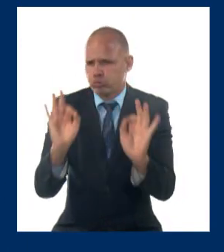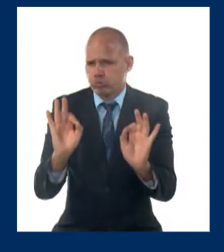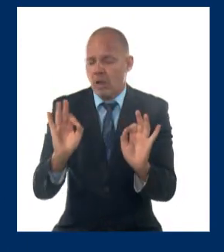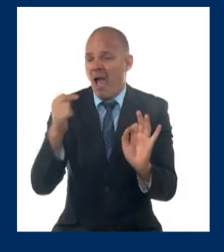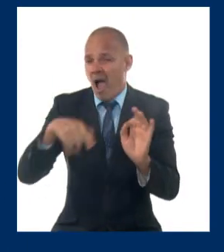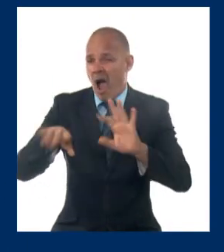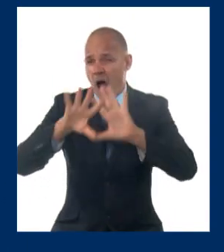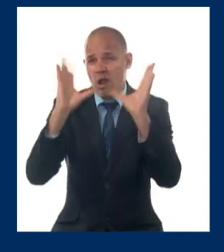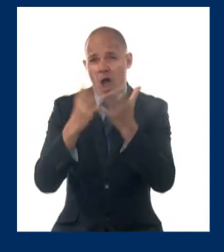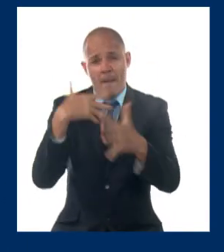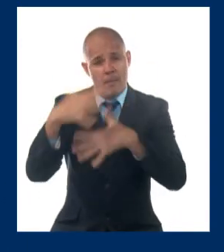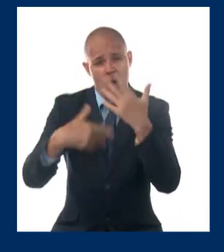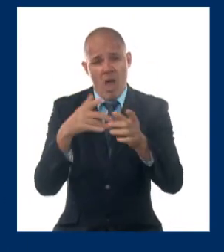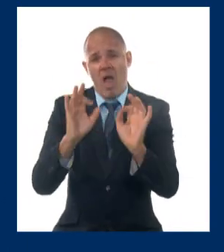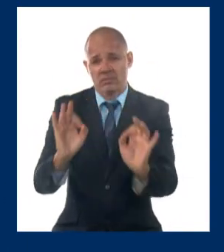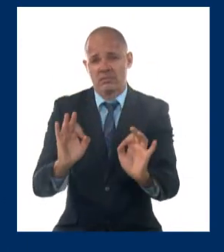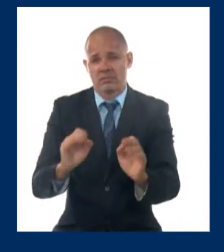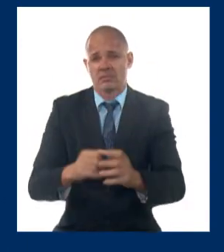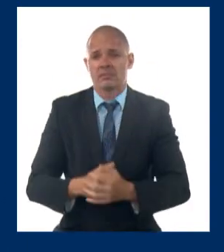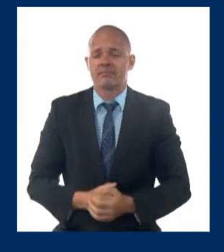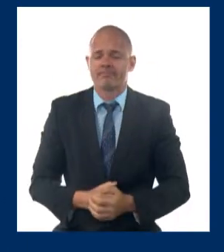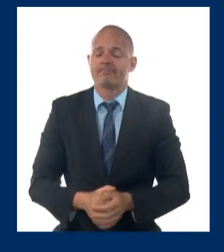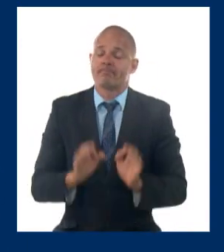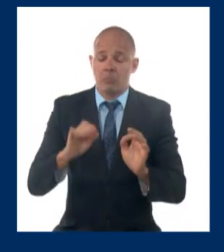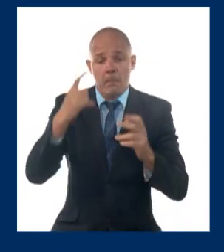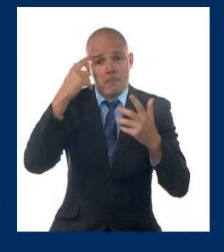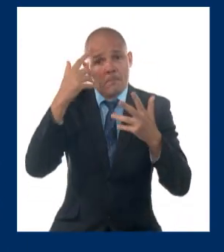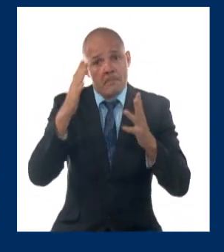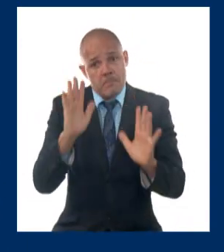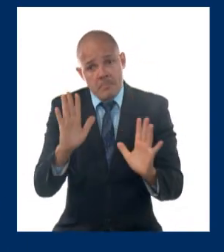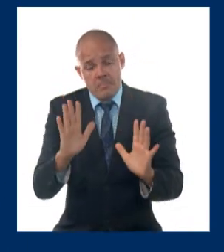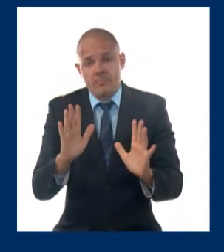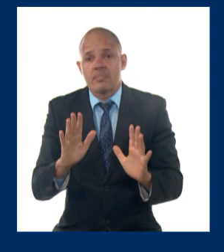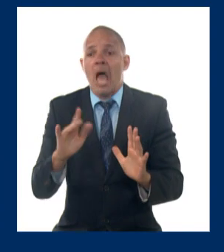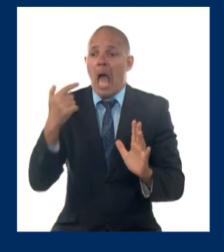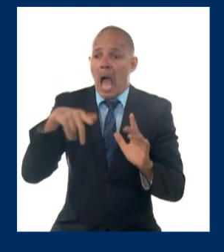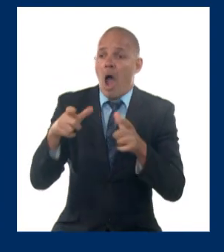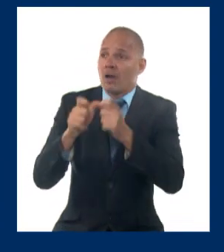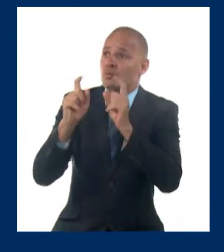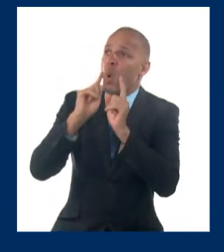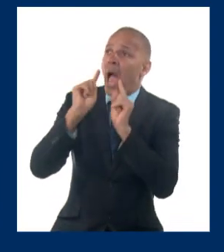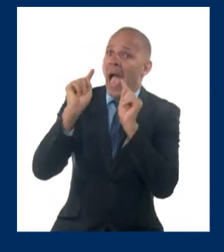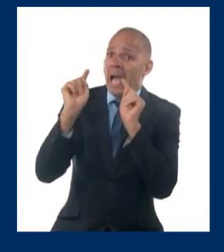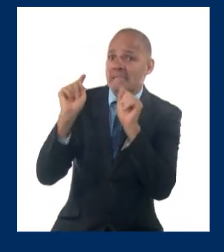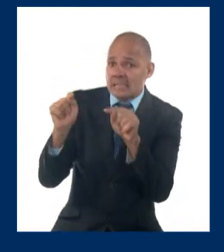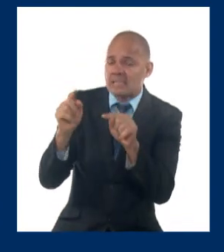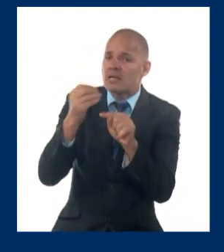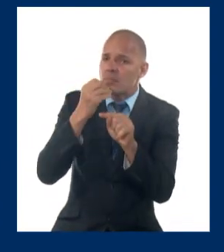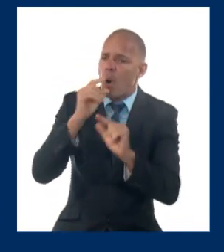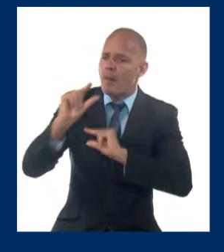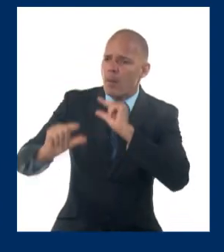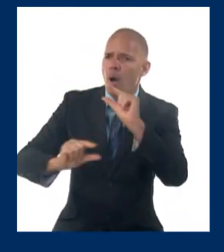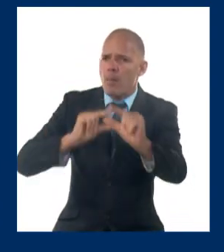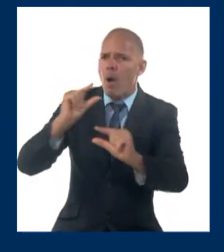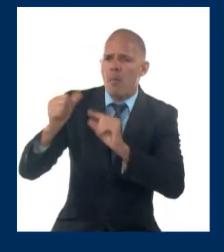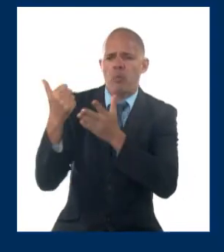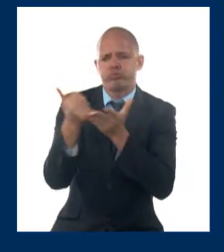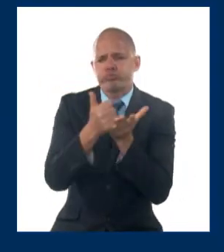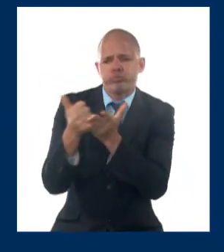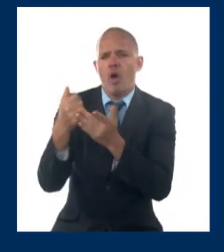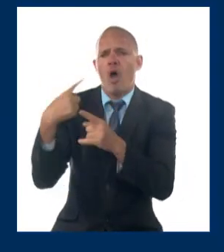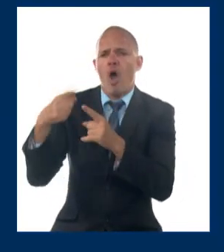globales que nos afectan. Aspiramos a una cumbre que permita ampliar la cooperación inclusiva